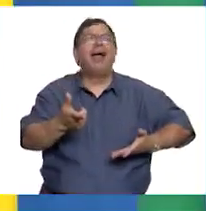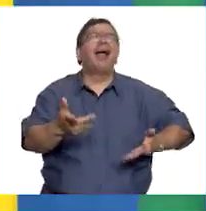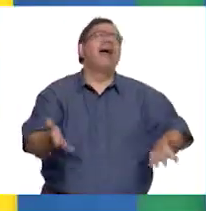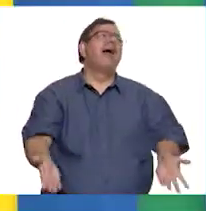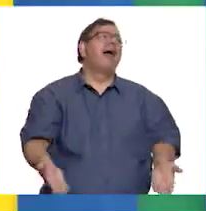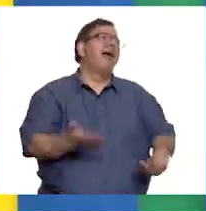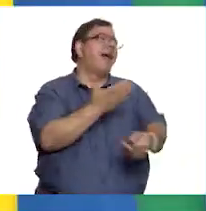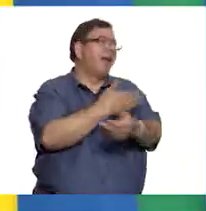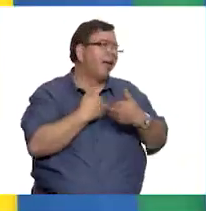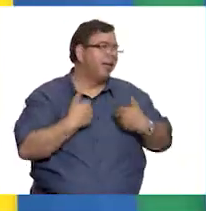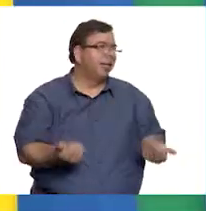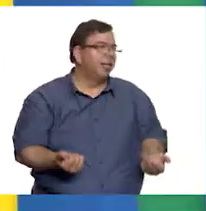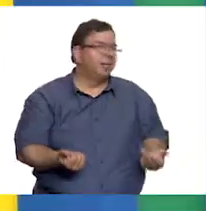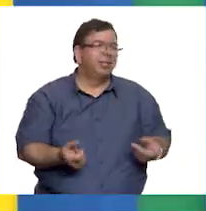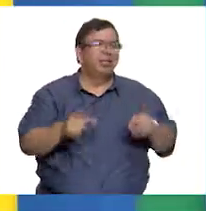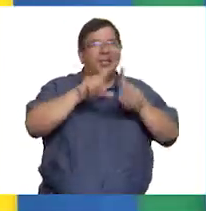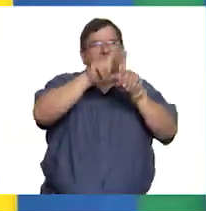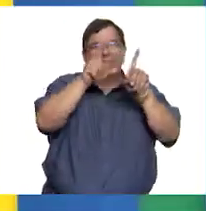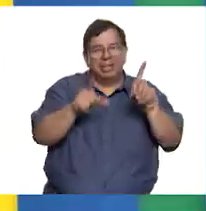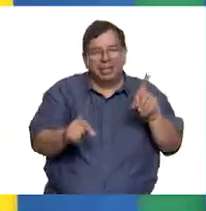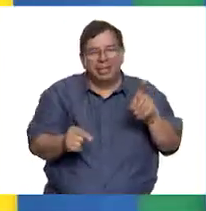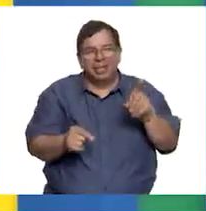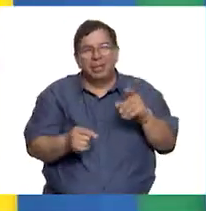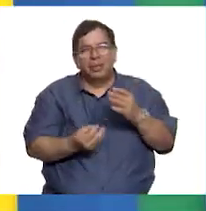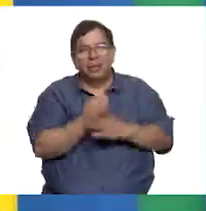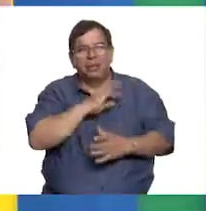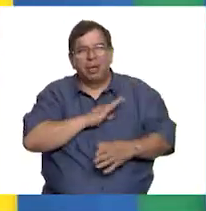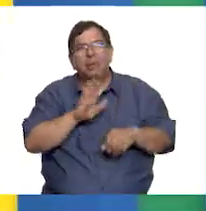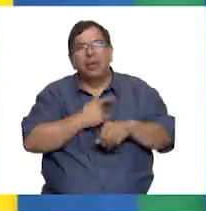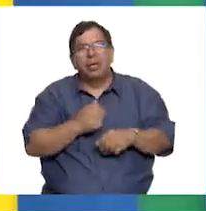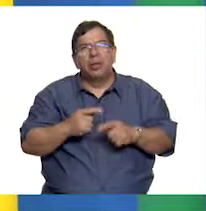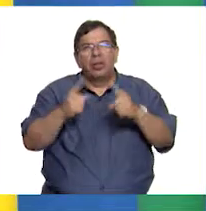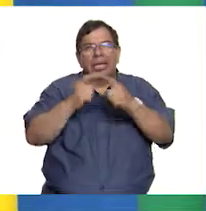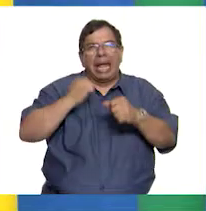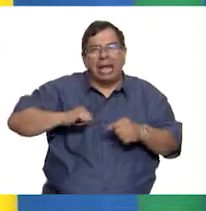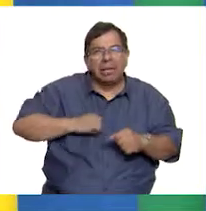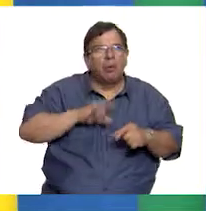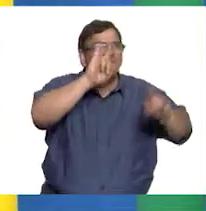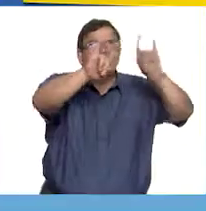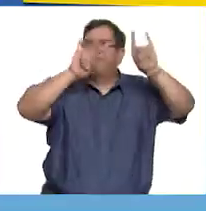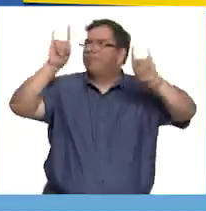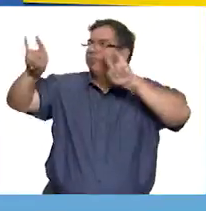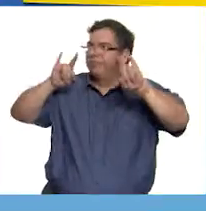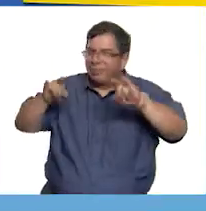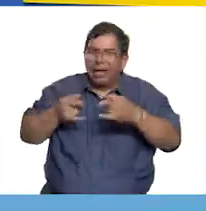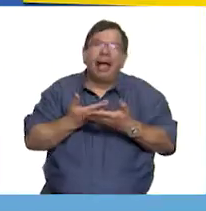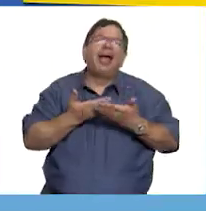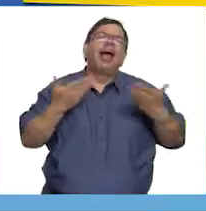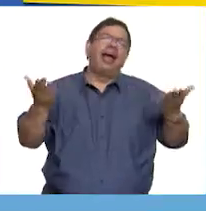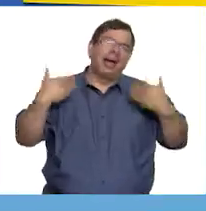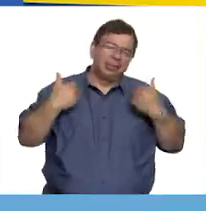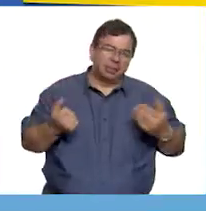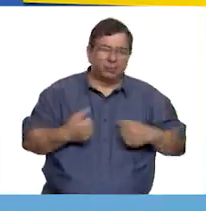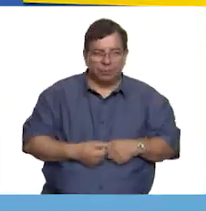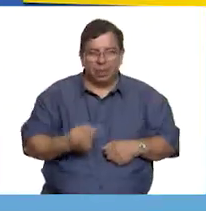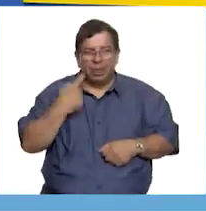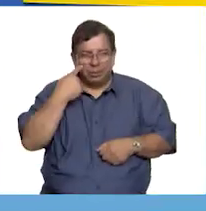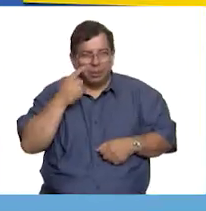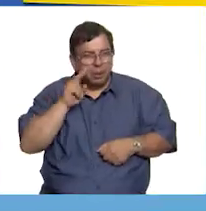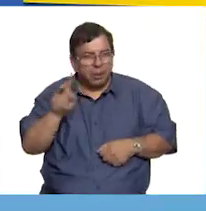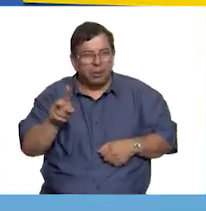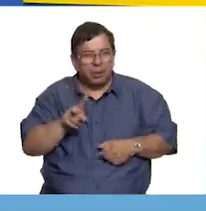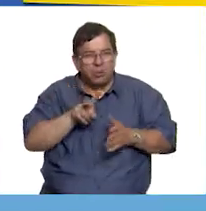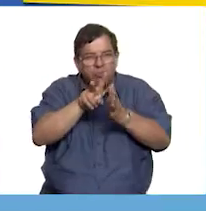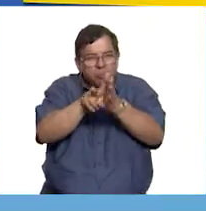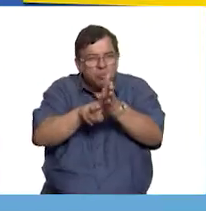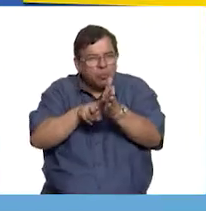Con razón las iglesias nuevo hispanas suelen estar tan llenas de pinturas y esculturas por todos lados. Muy bien, vamos a ver este breve